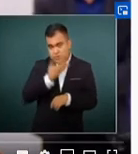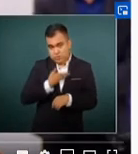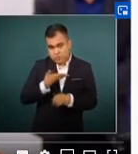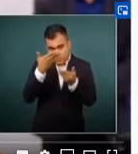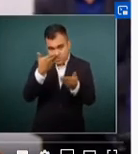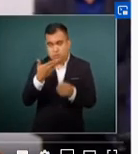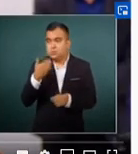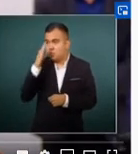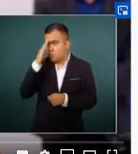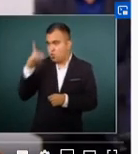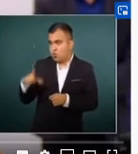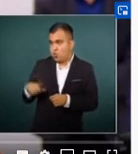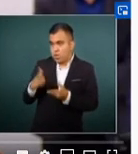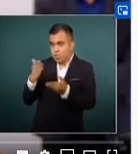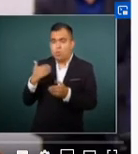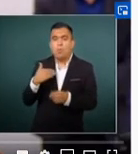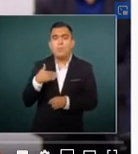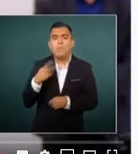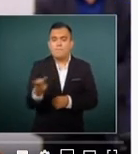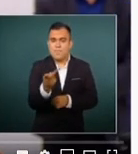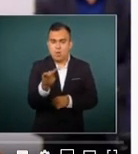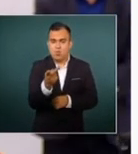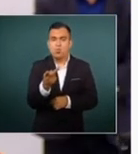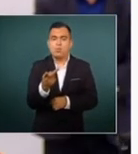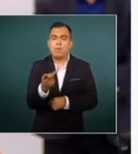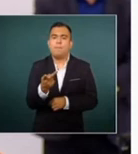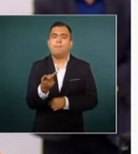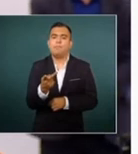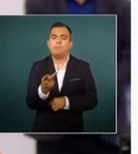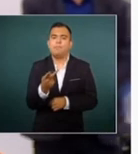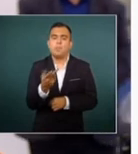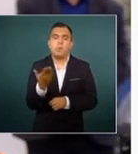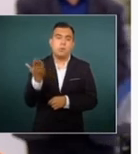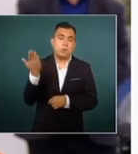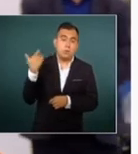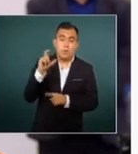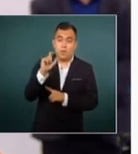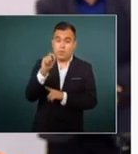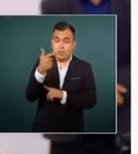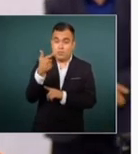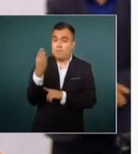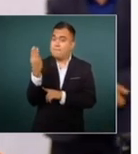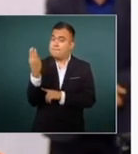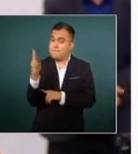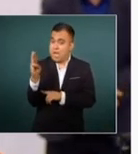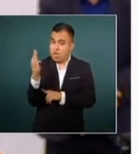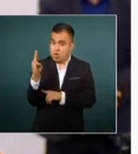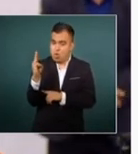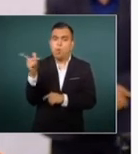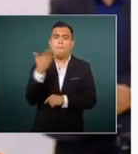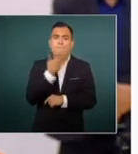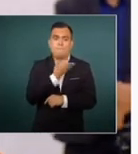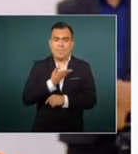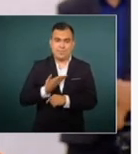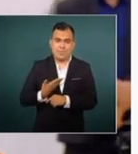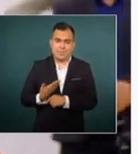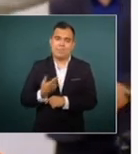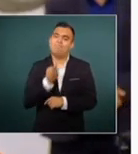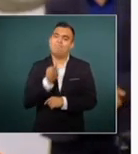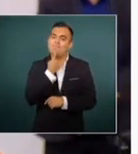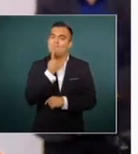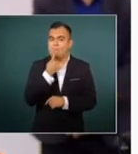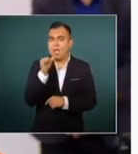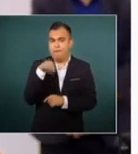Señor gobernador, mi pregunta es la siguiente. El pasado 27 de mayo el presidente Andrés Manuel López